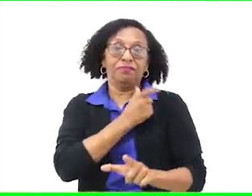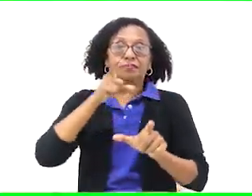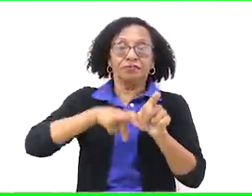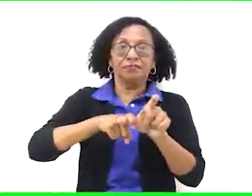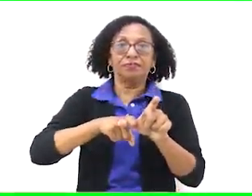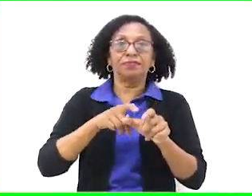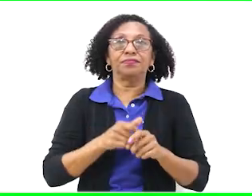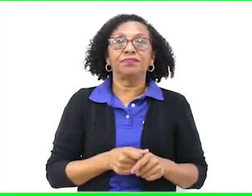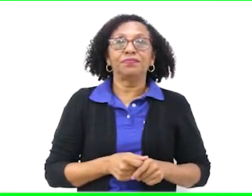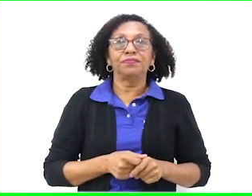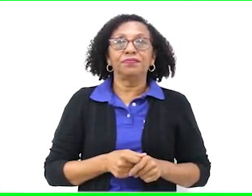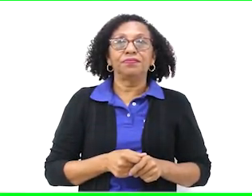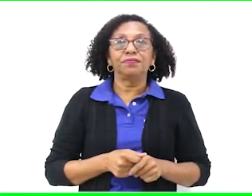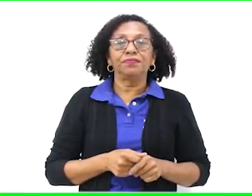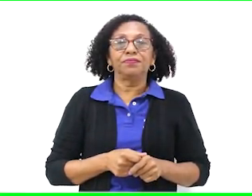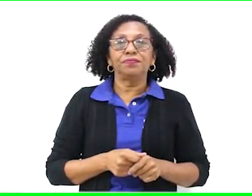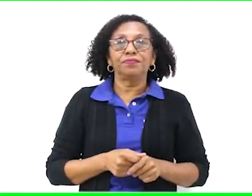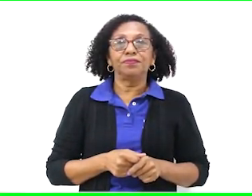UCEDA.